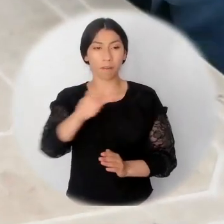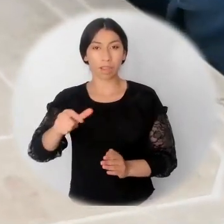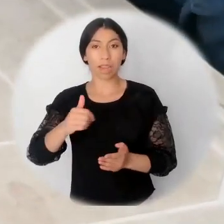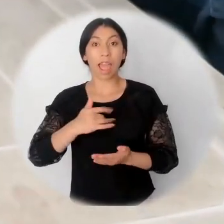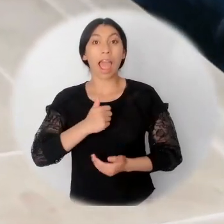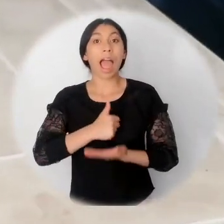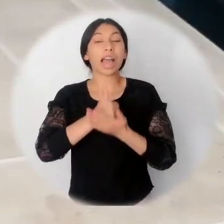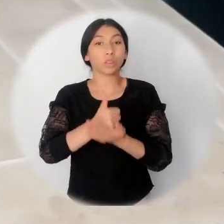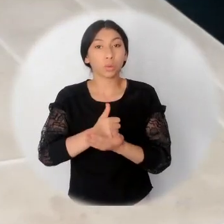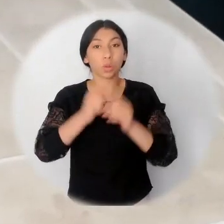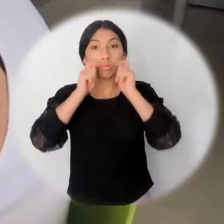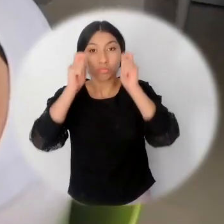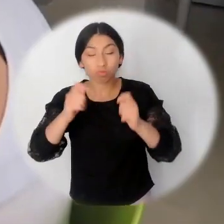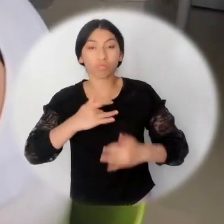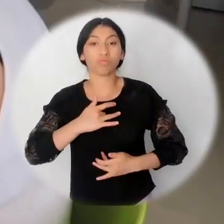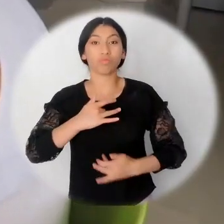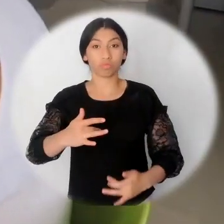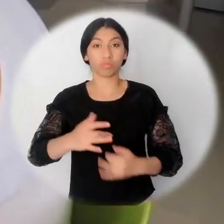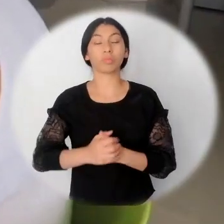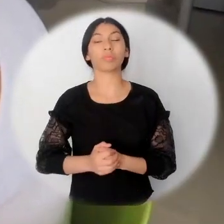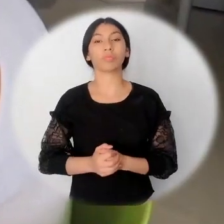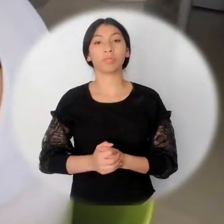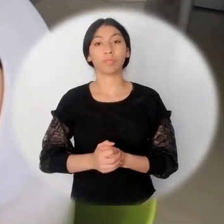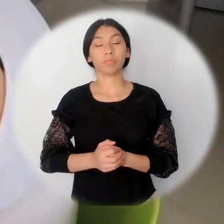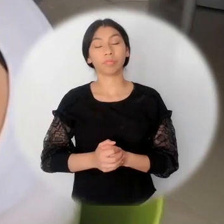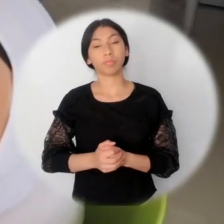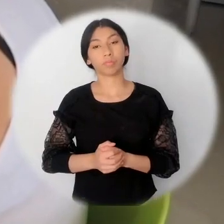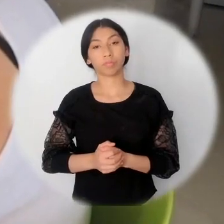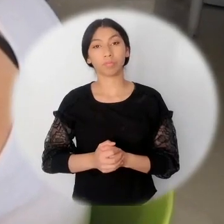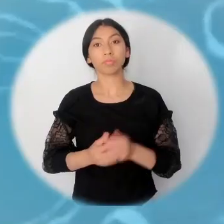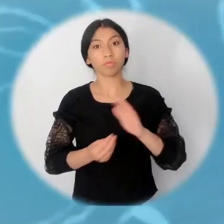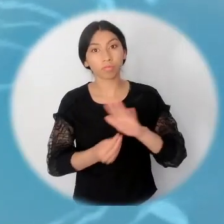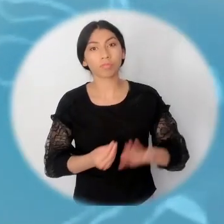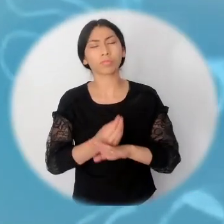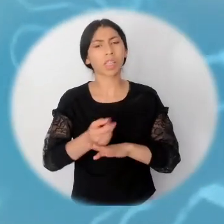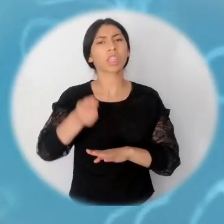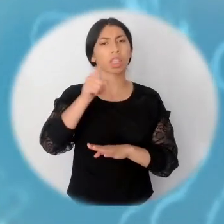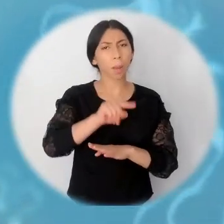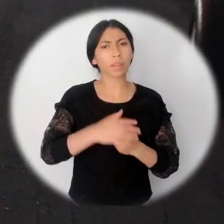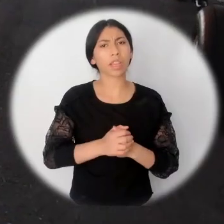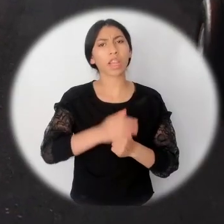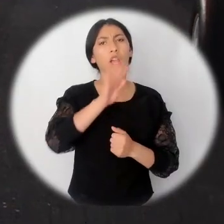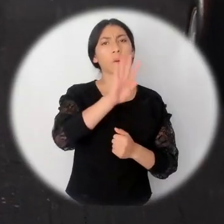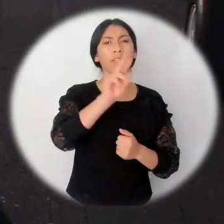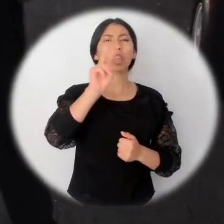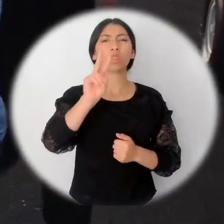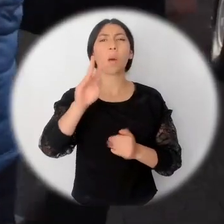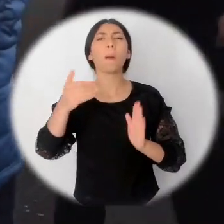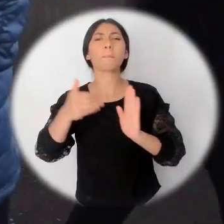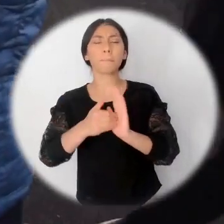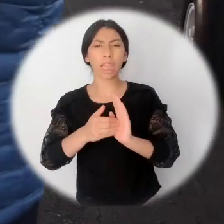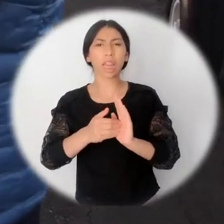hogares víctimas de desplazamiento forzado por un valor de 254.400 millones de pesos. La entidad también reportó que ha